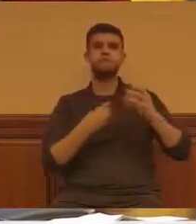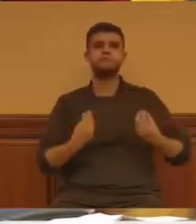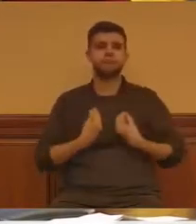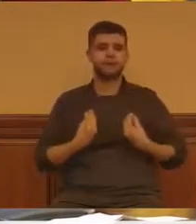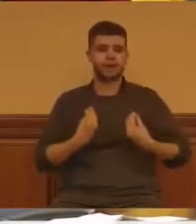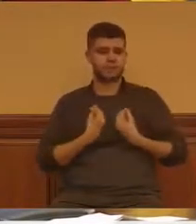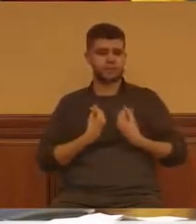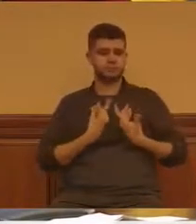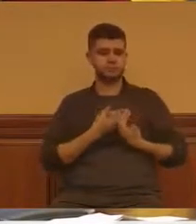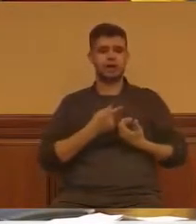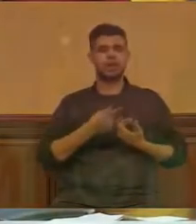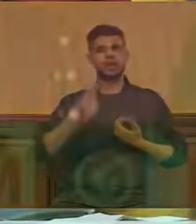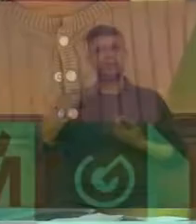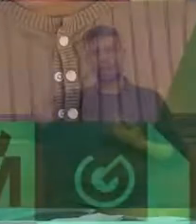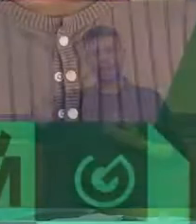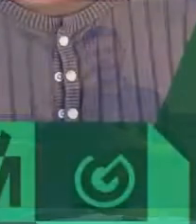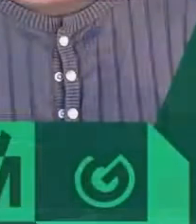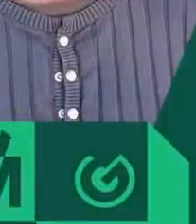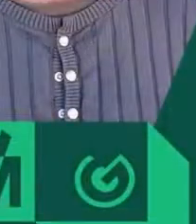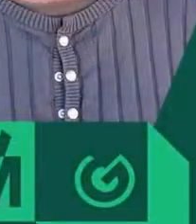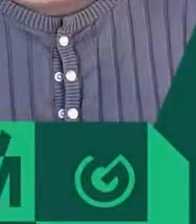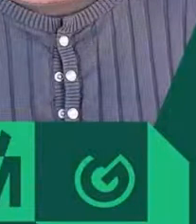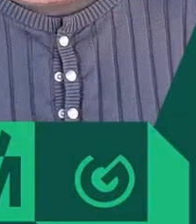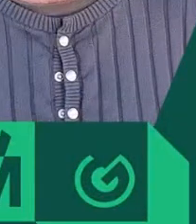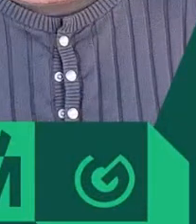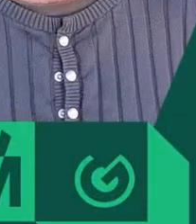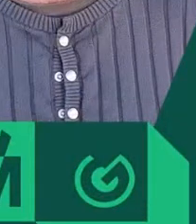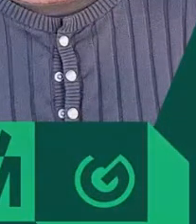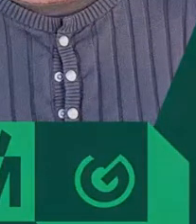esperanza que nos hagan un país mejor. Gracias.